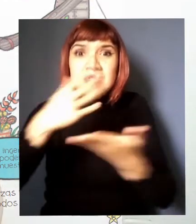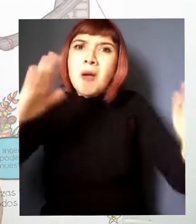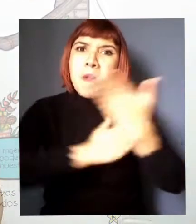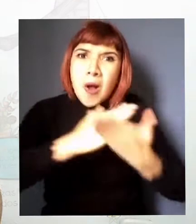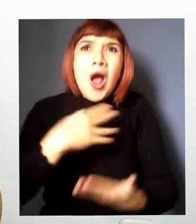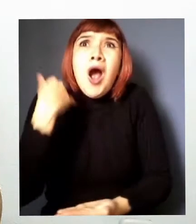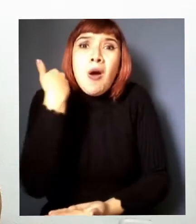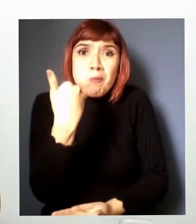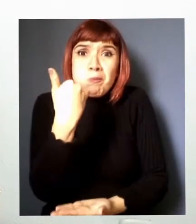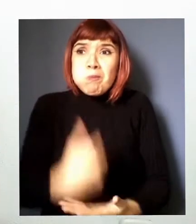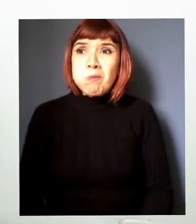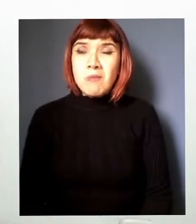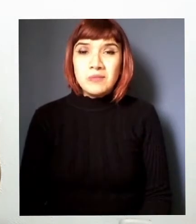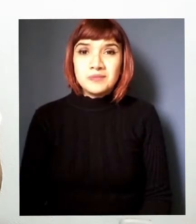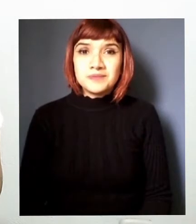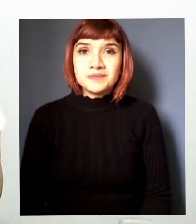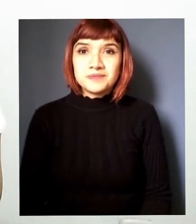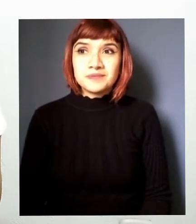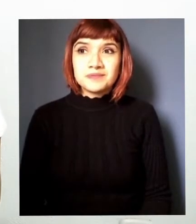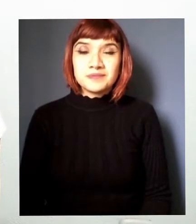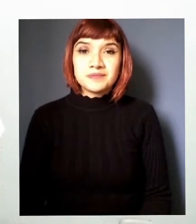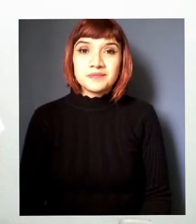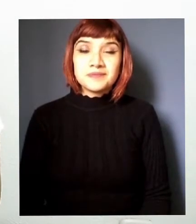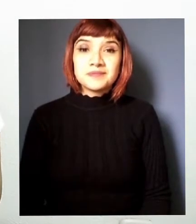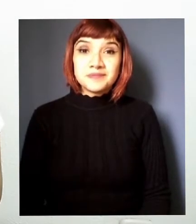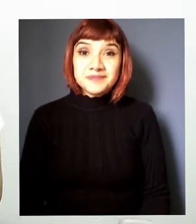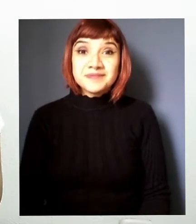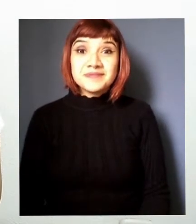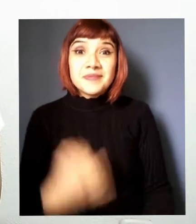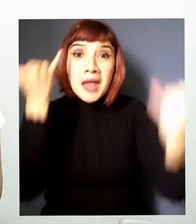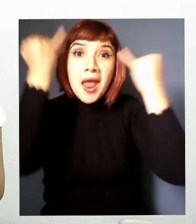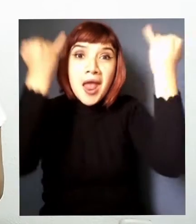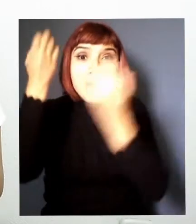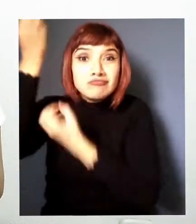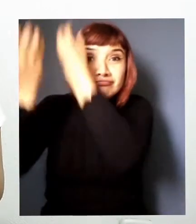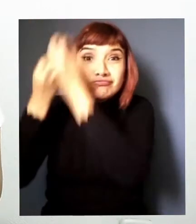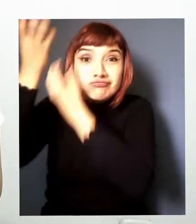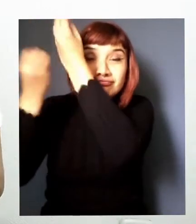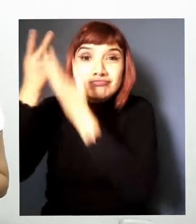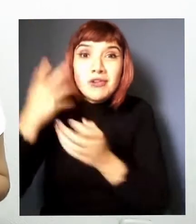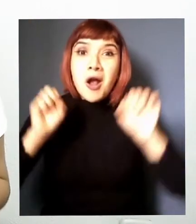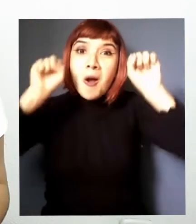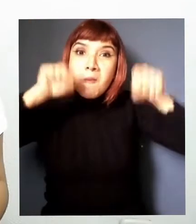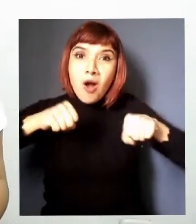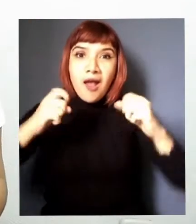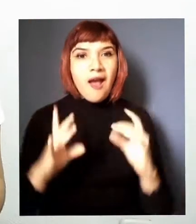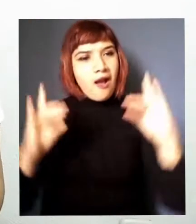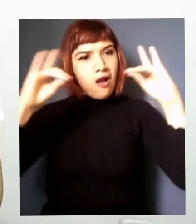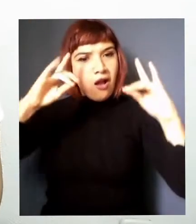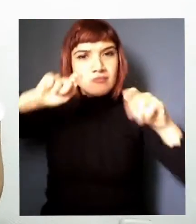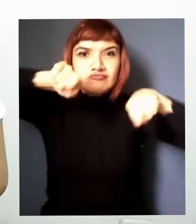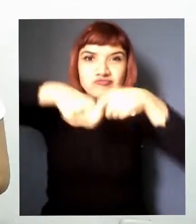música y con el ingenio desde allí sí que podemos sostener